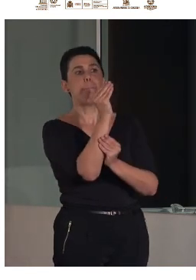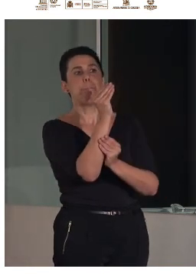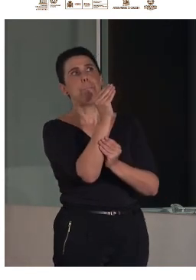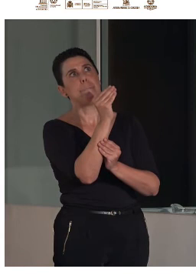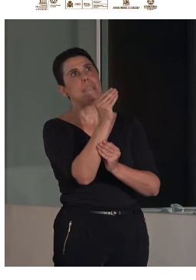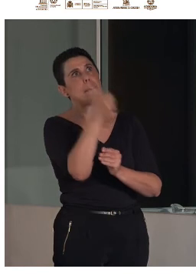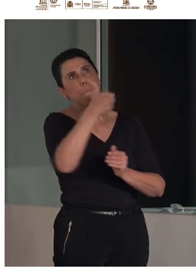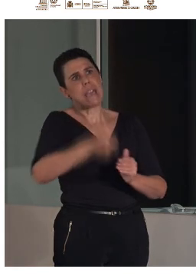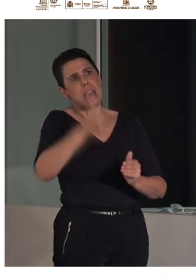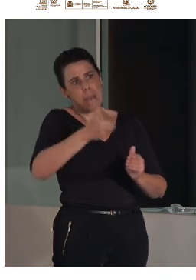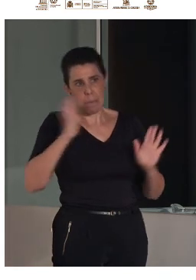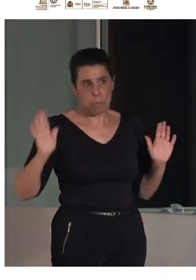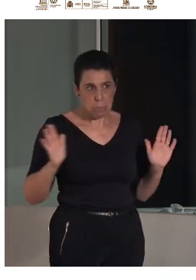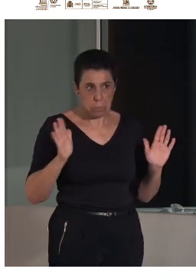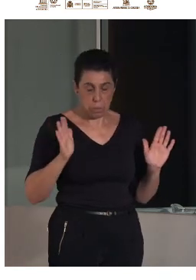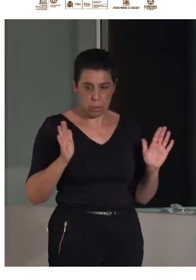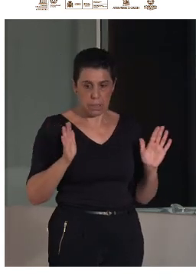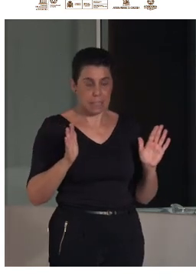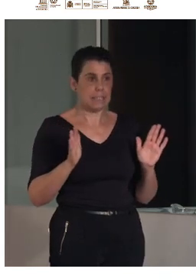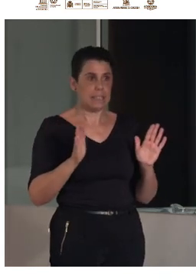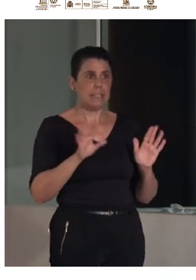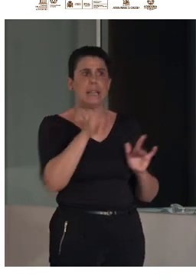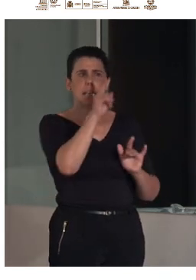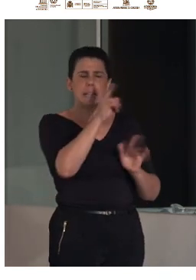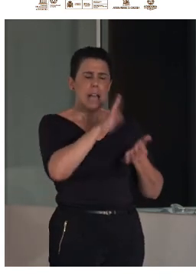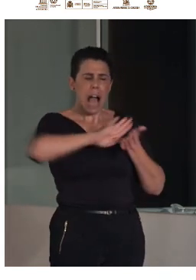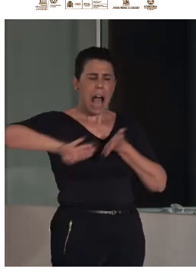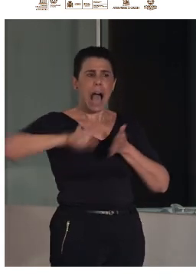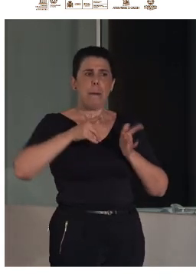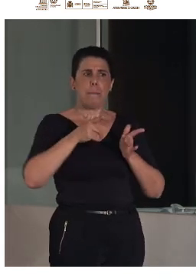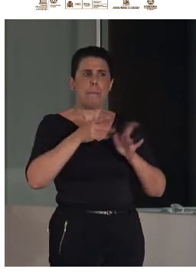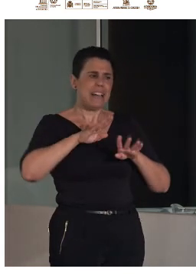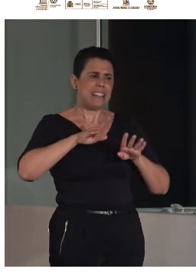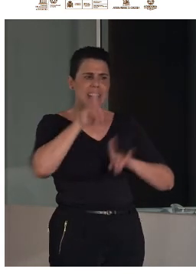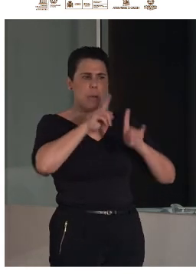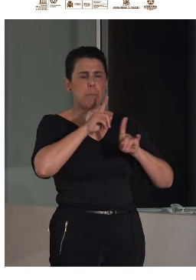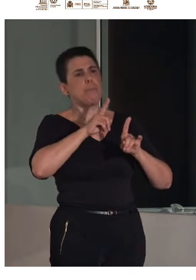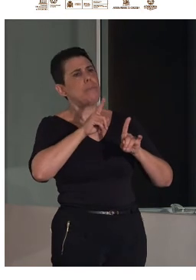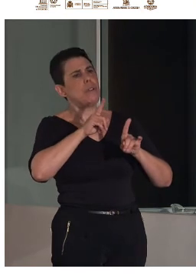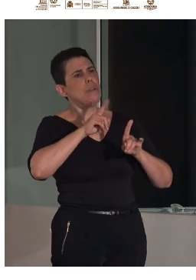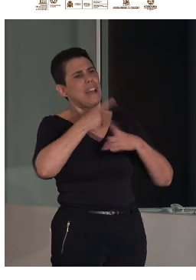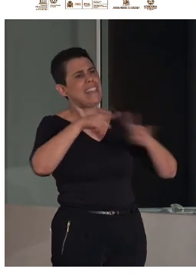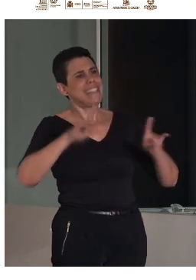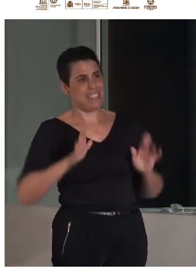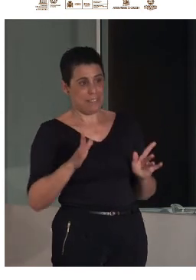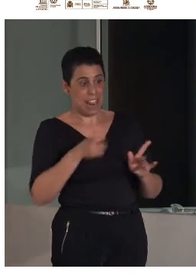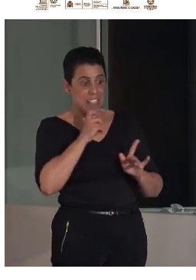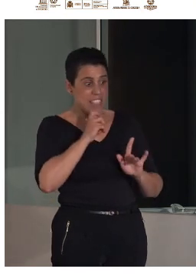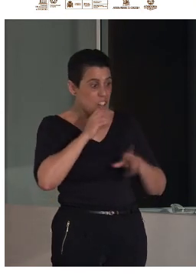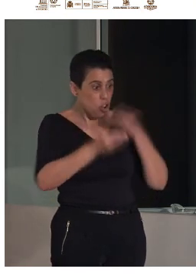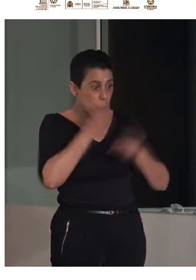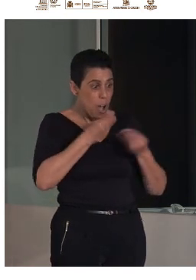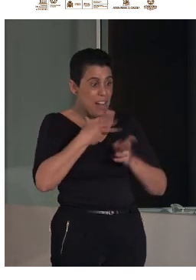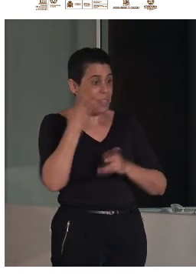destacar eso es que plantea también otro concepto el concepto de uso del museo y ahí también hay elementos de